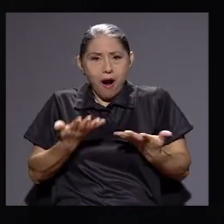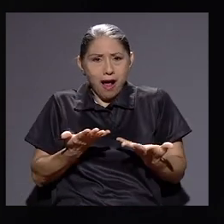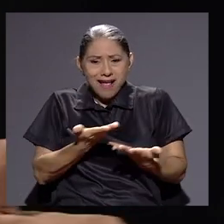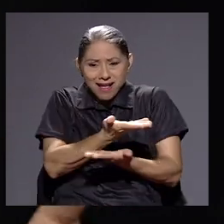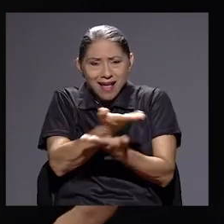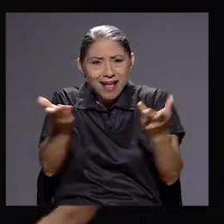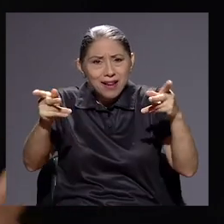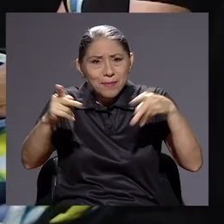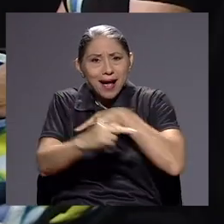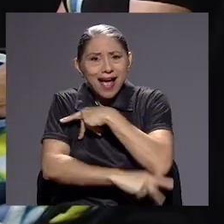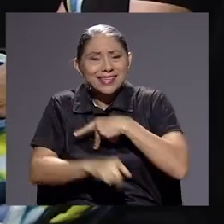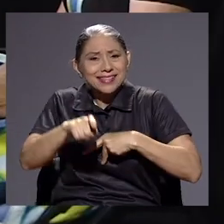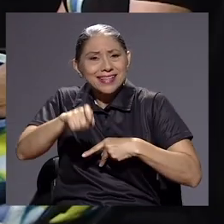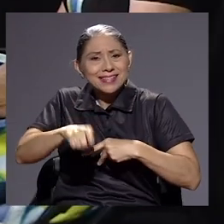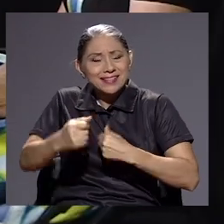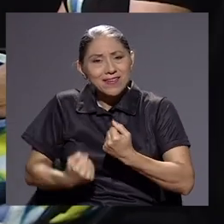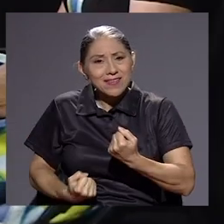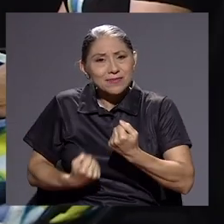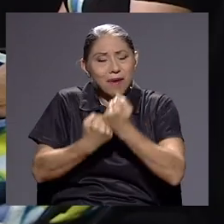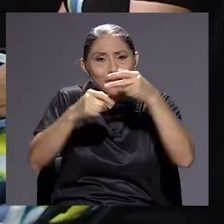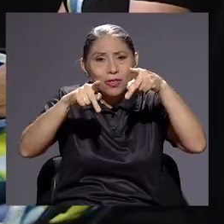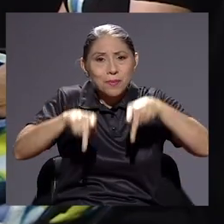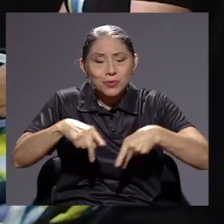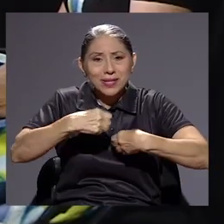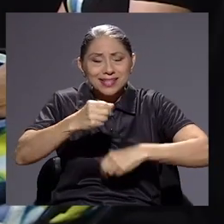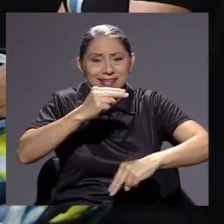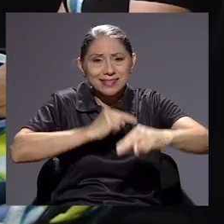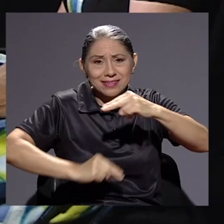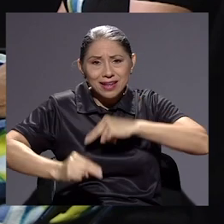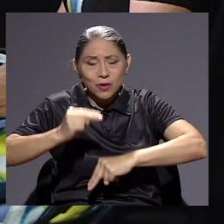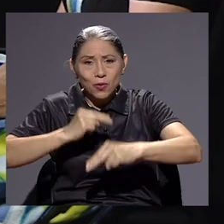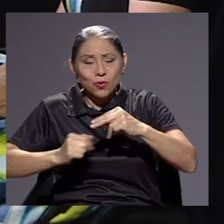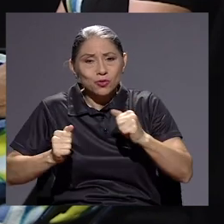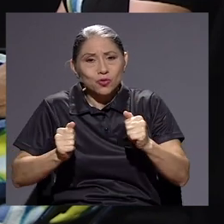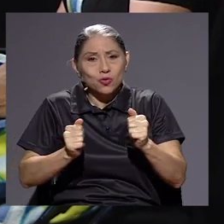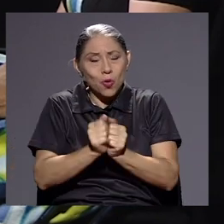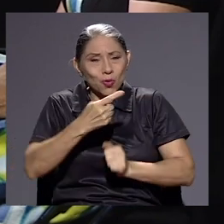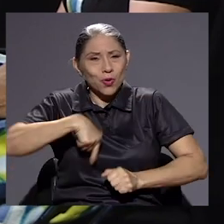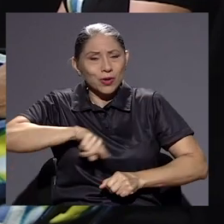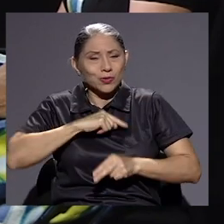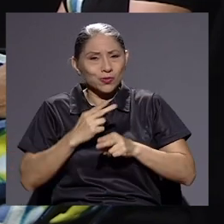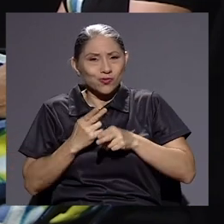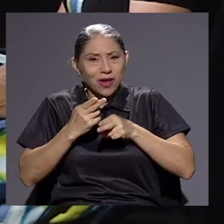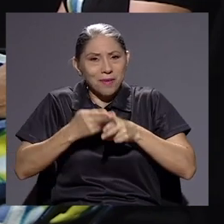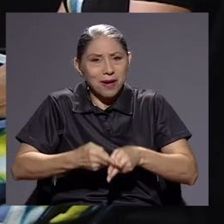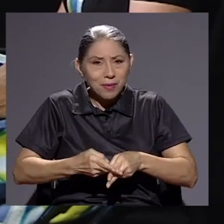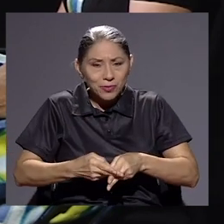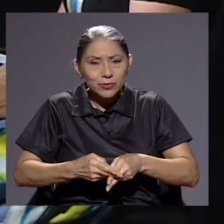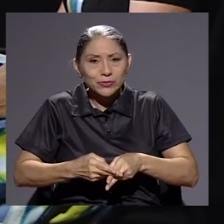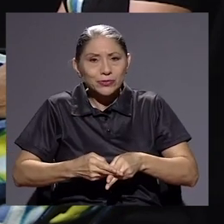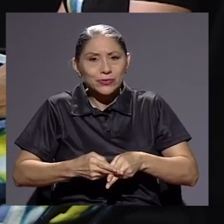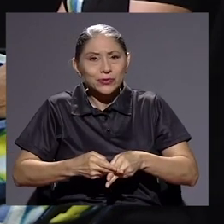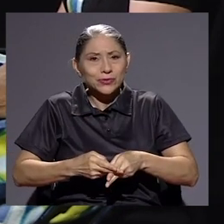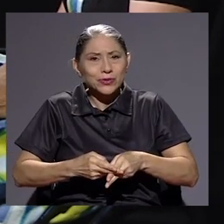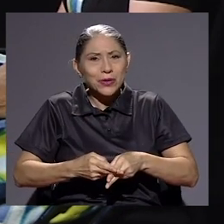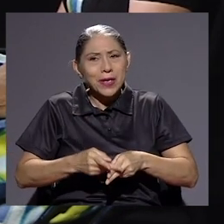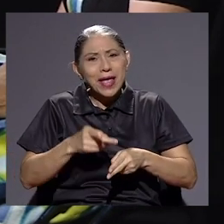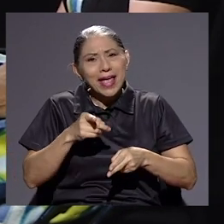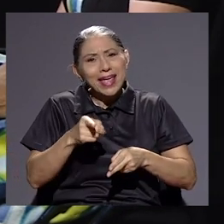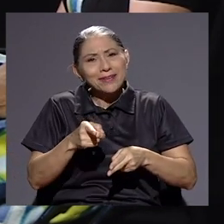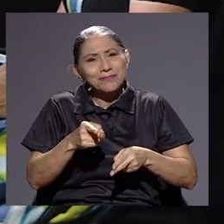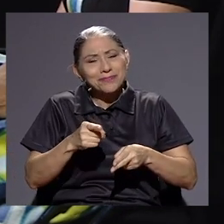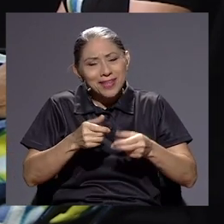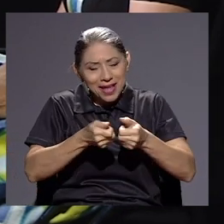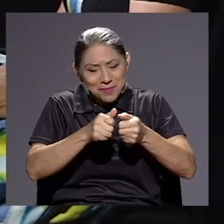hacen negocios a partir de lo que nosotros llamamos en esa pequeña